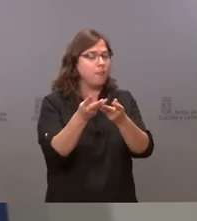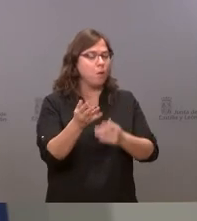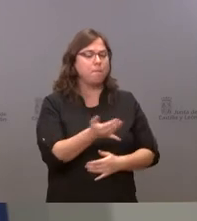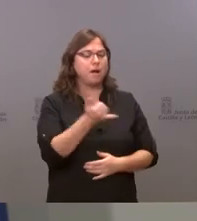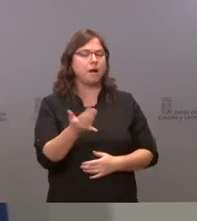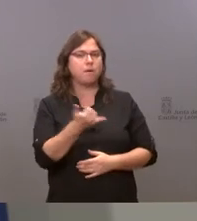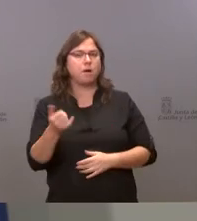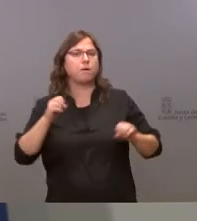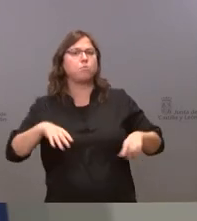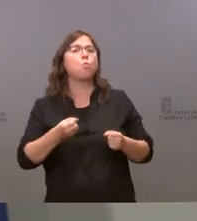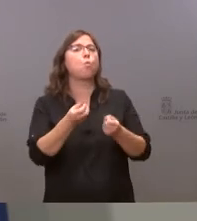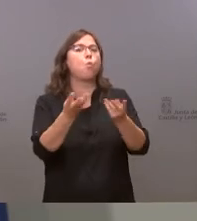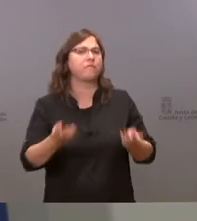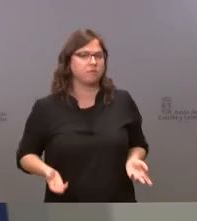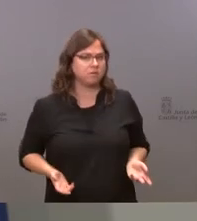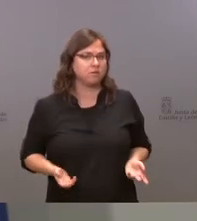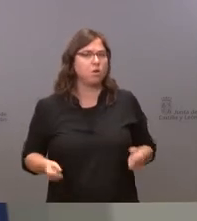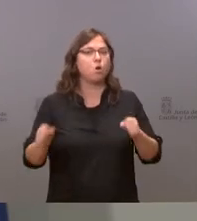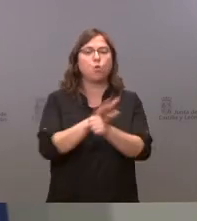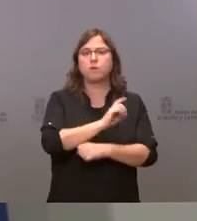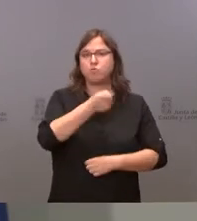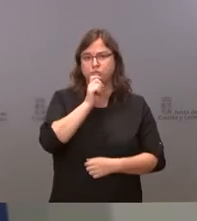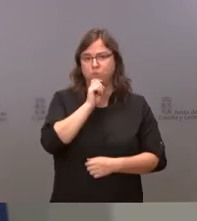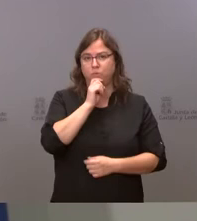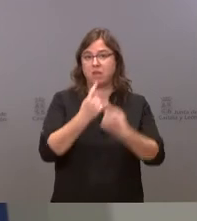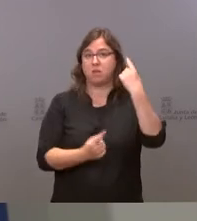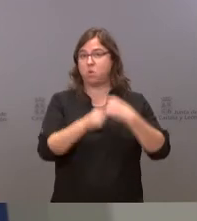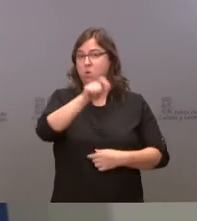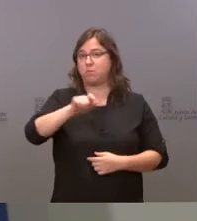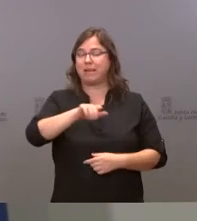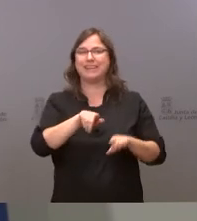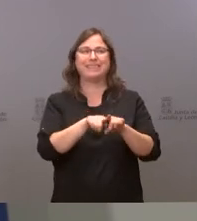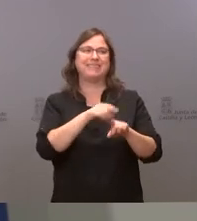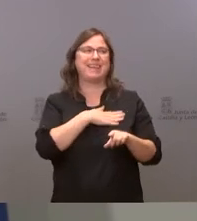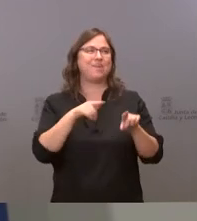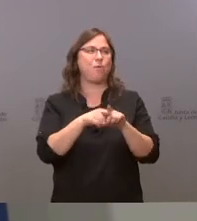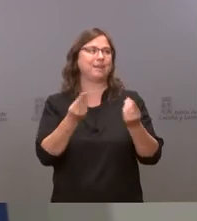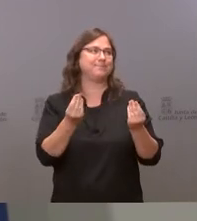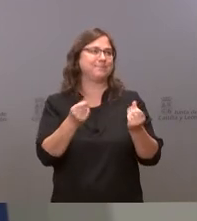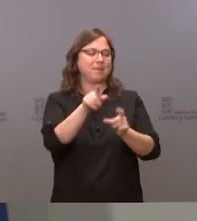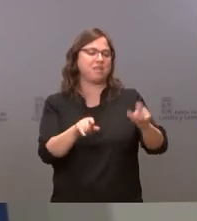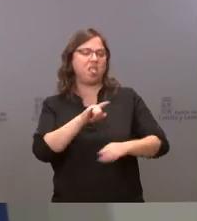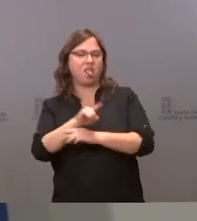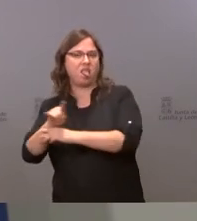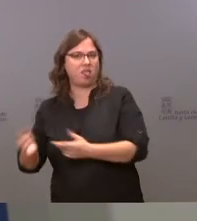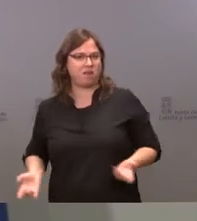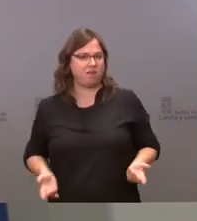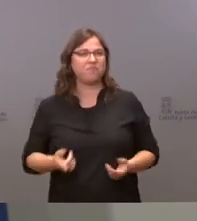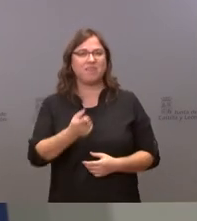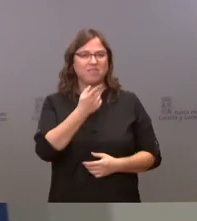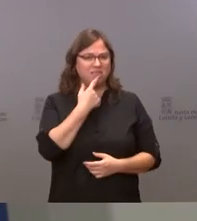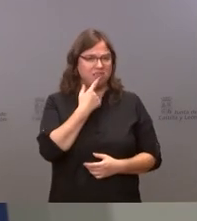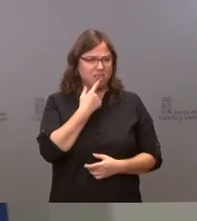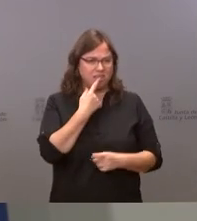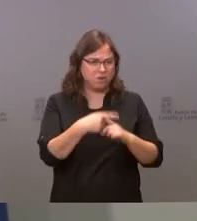cómo vamos a cubrir esa asistencia hay gente que pretende engañar a la población y decirle cosas que no son